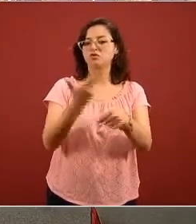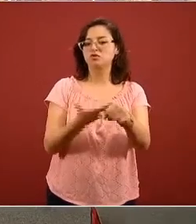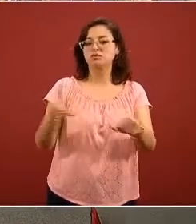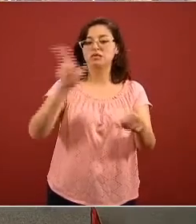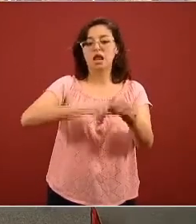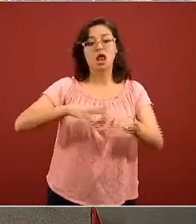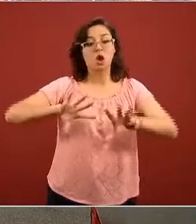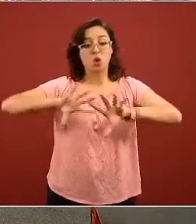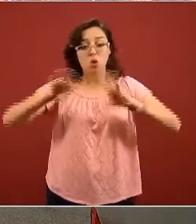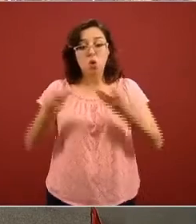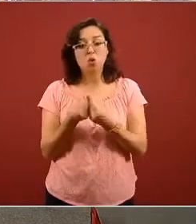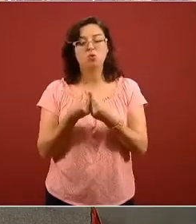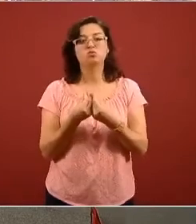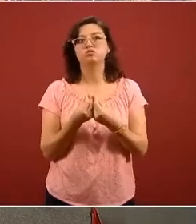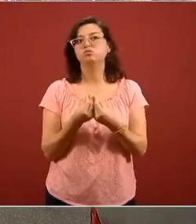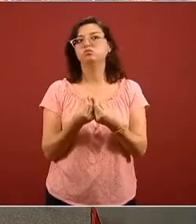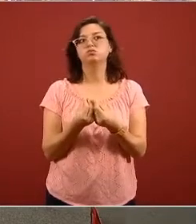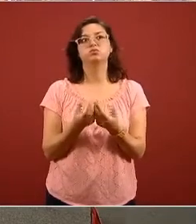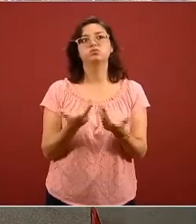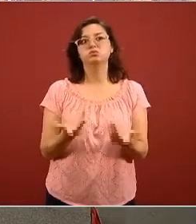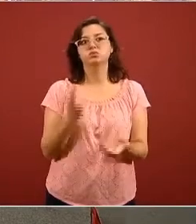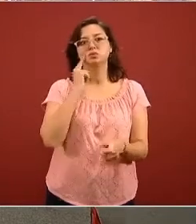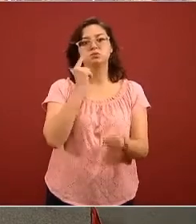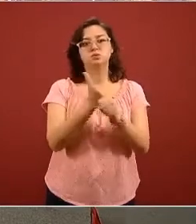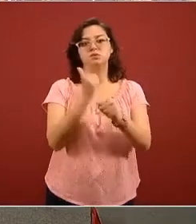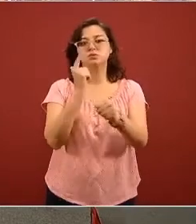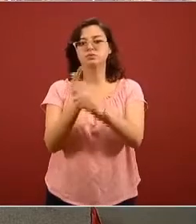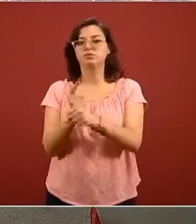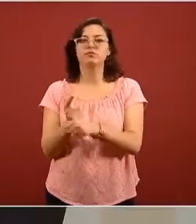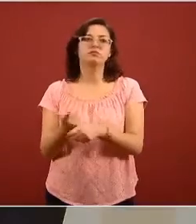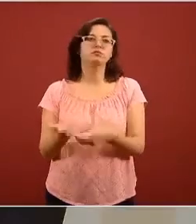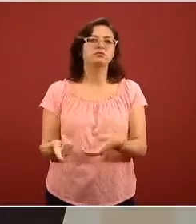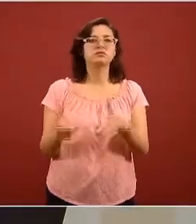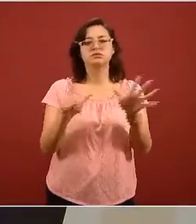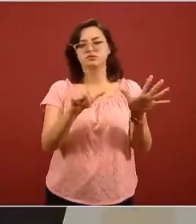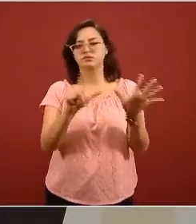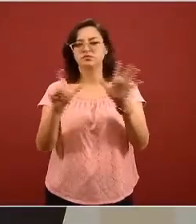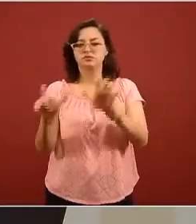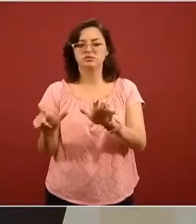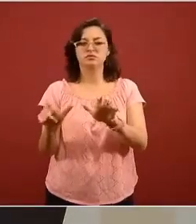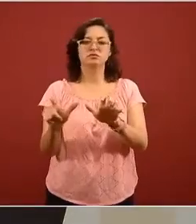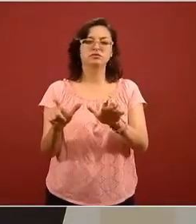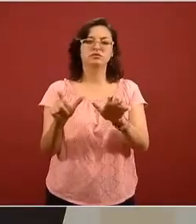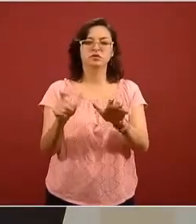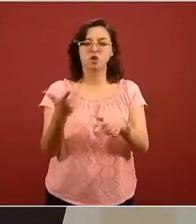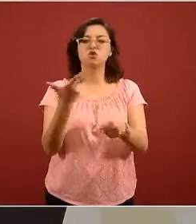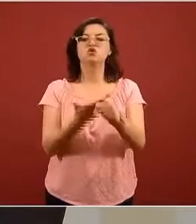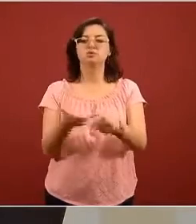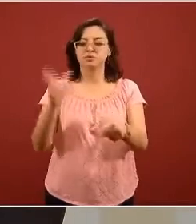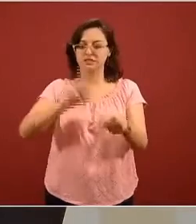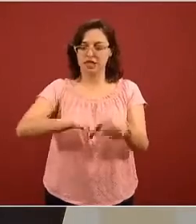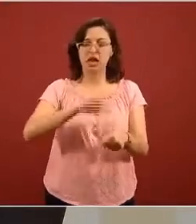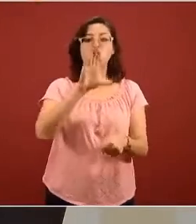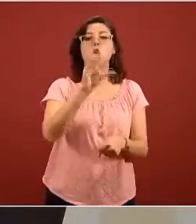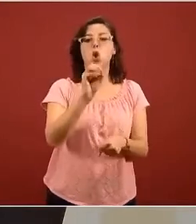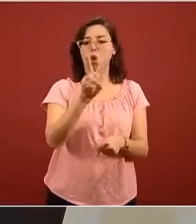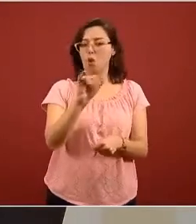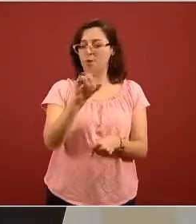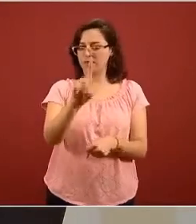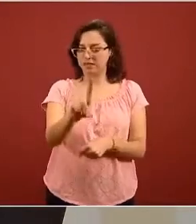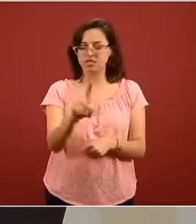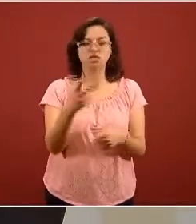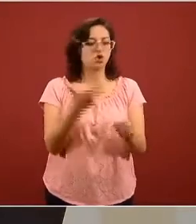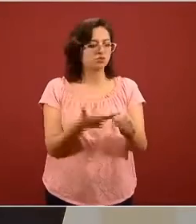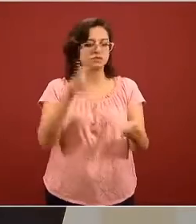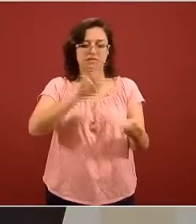conjunto hasta ahorita tenemos identificados cerca de 700 un poco más de 700 hospitales COVID usemos ese término